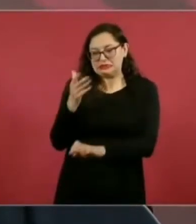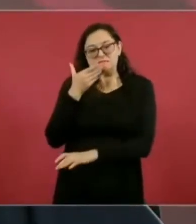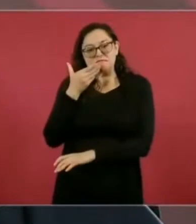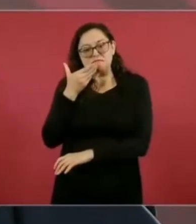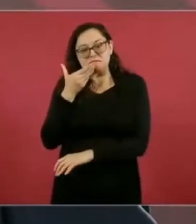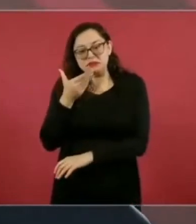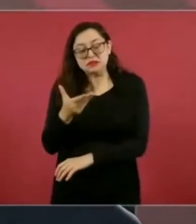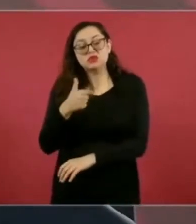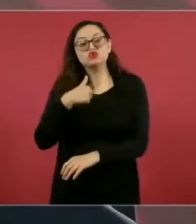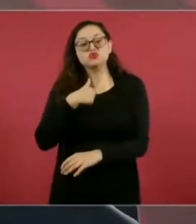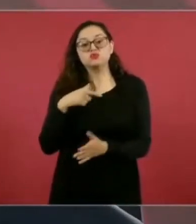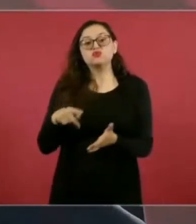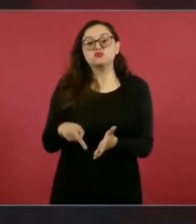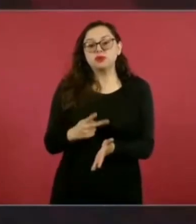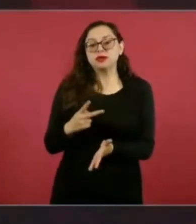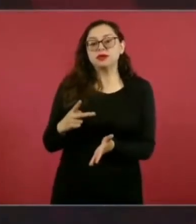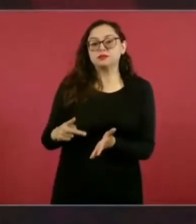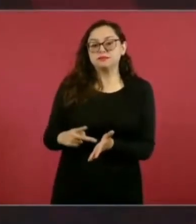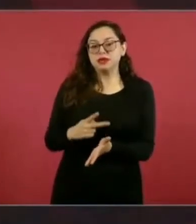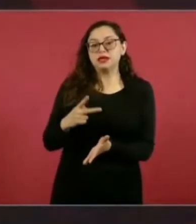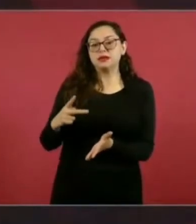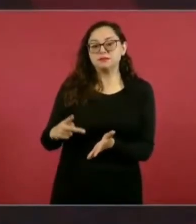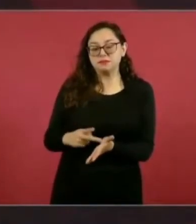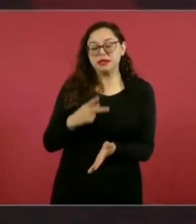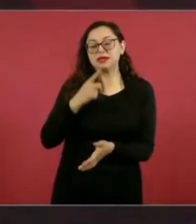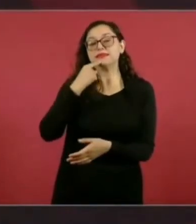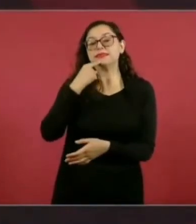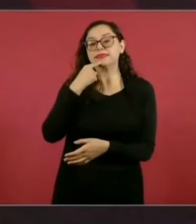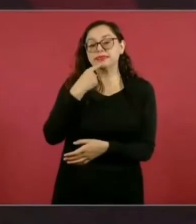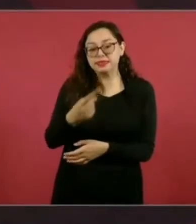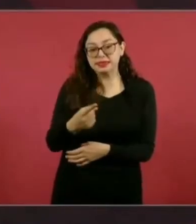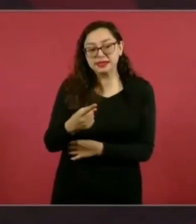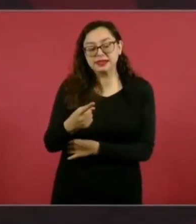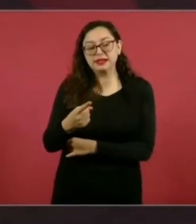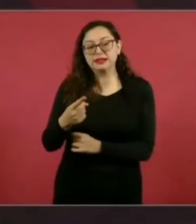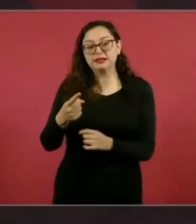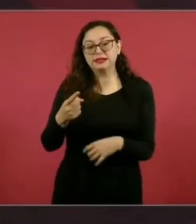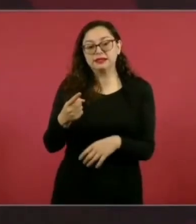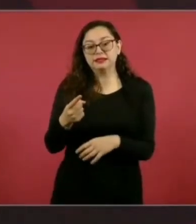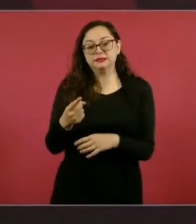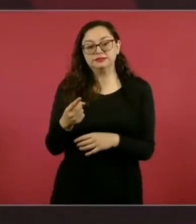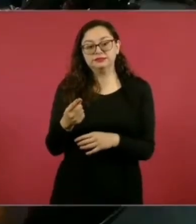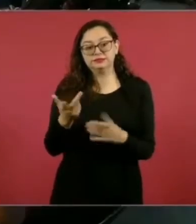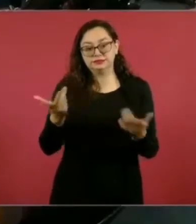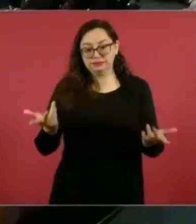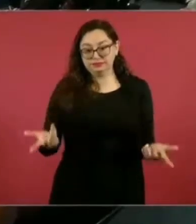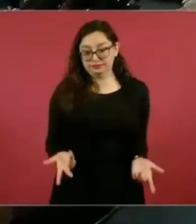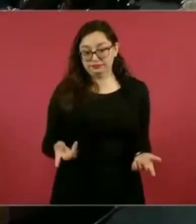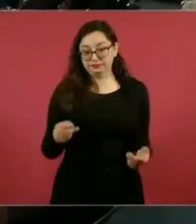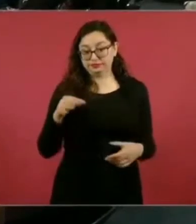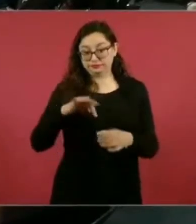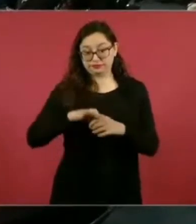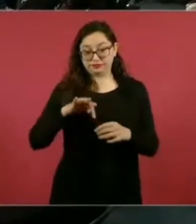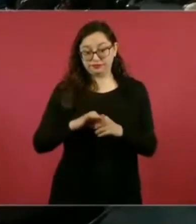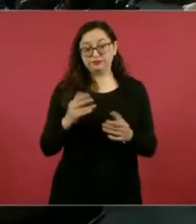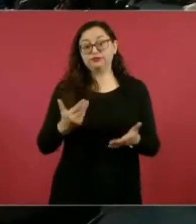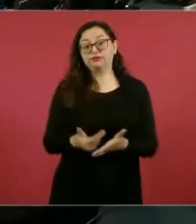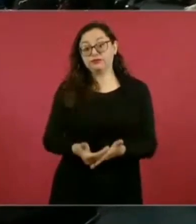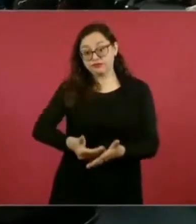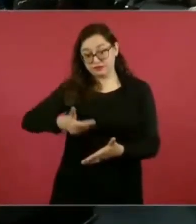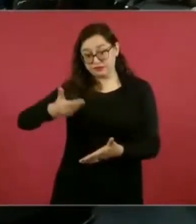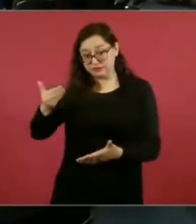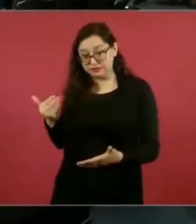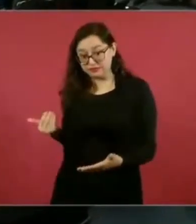venido diciendo desde la campaña. Tuve una reunión con